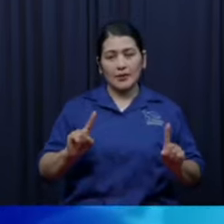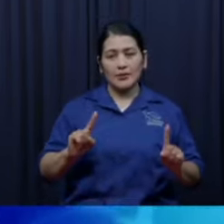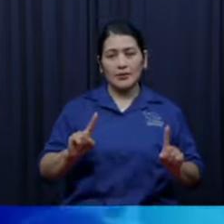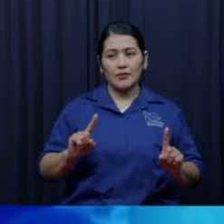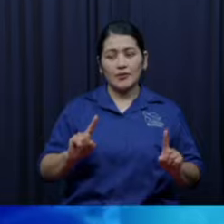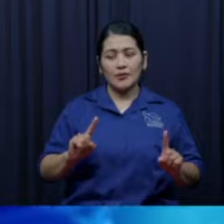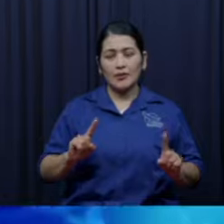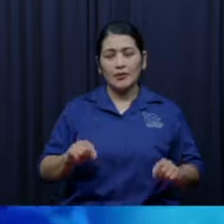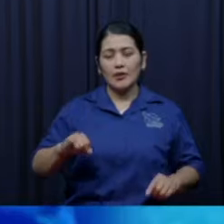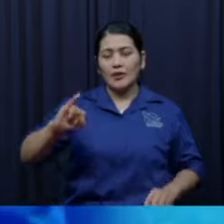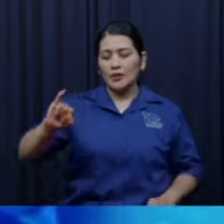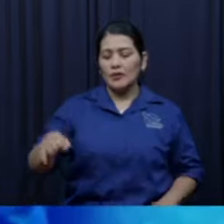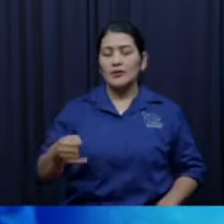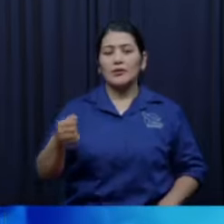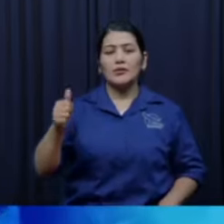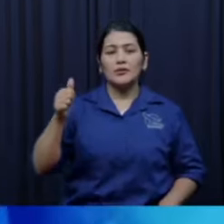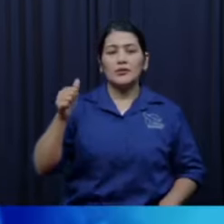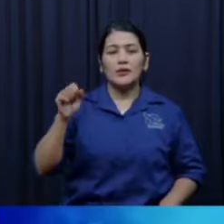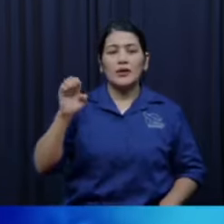como Jerusalén.